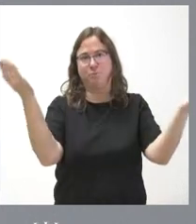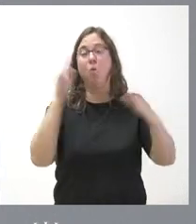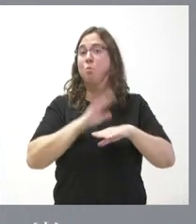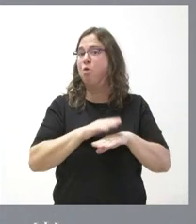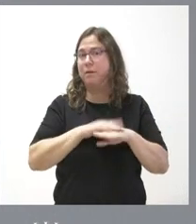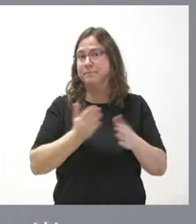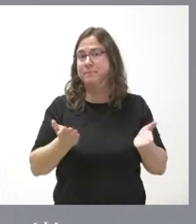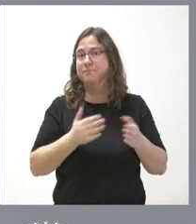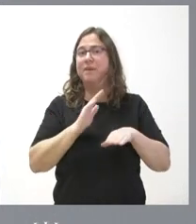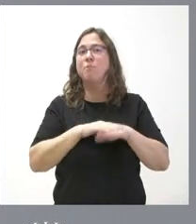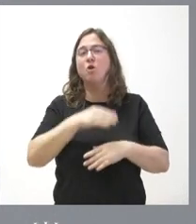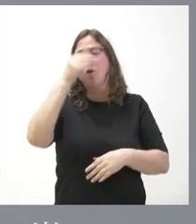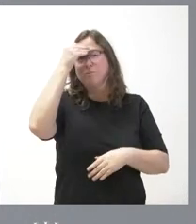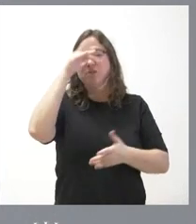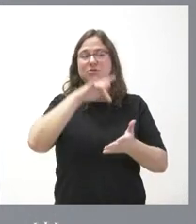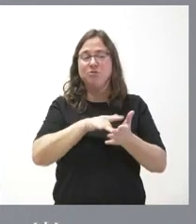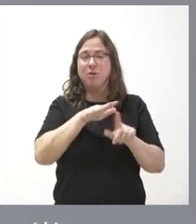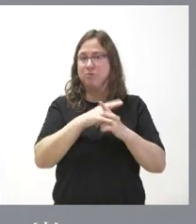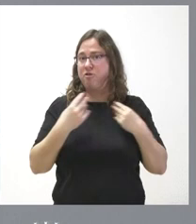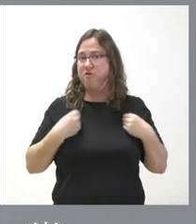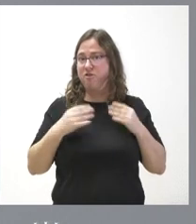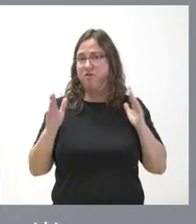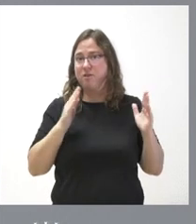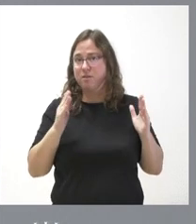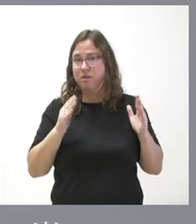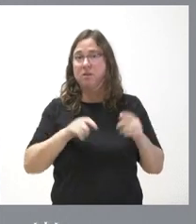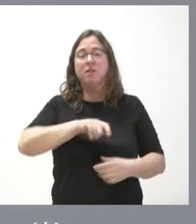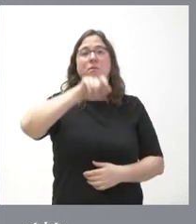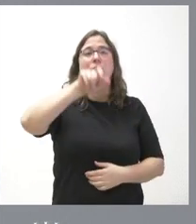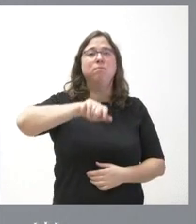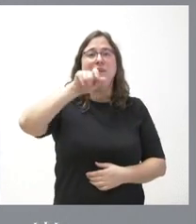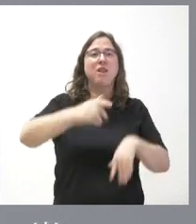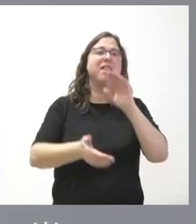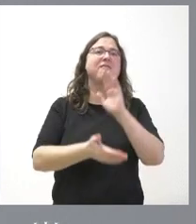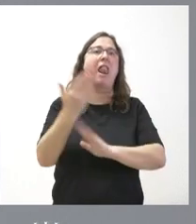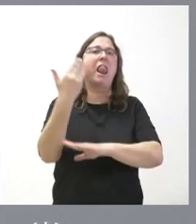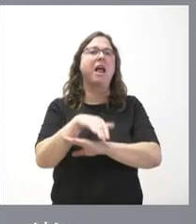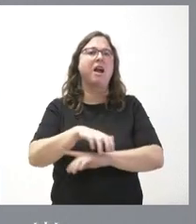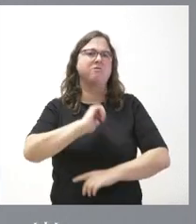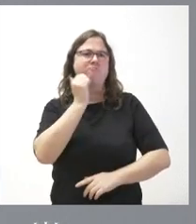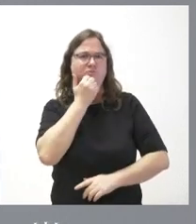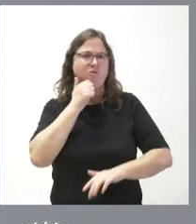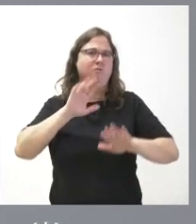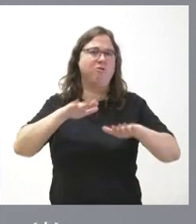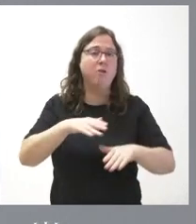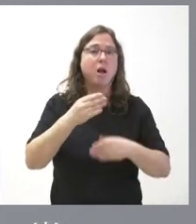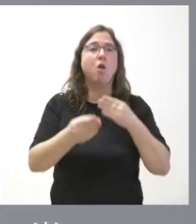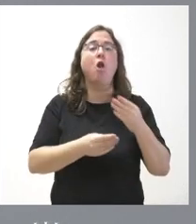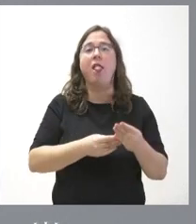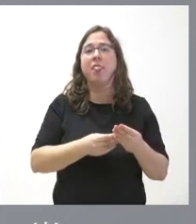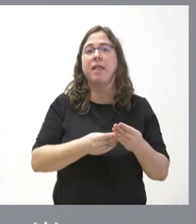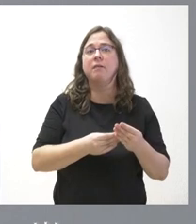yo creo que lo que estamos viviendo el que alguien salga a la calle a protestar si lo hace desde